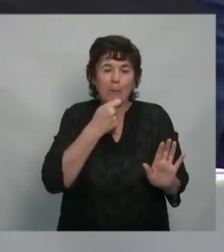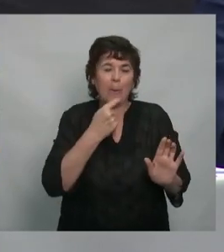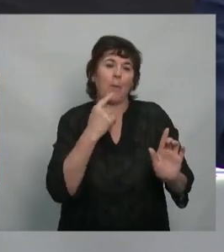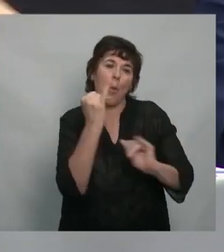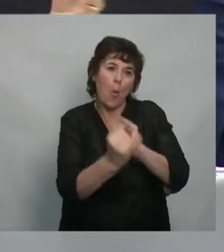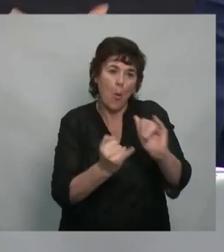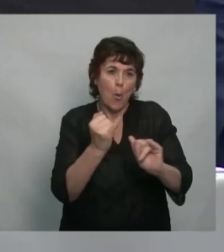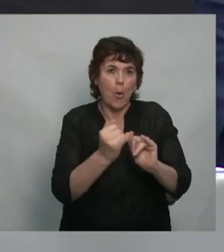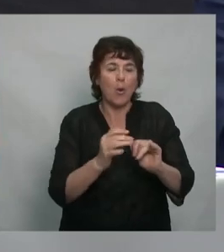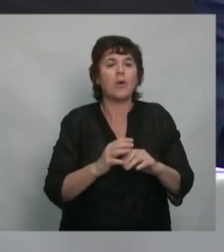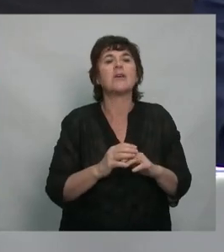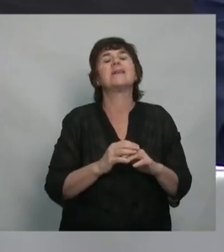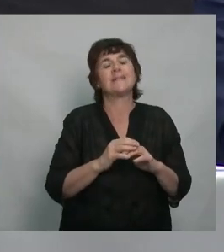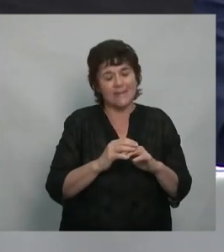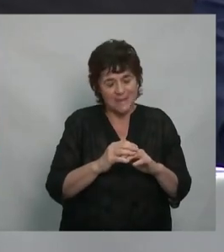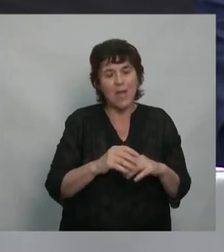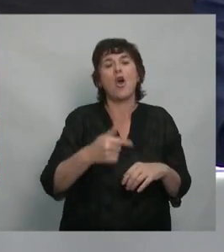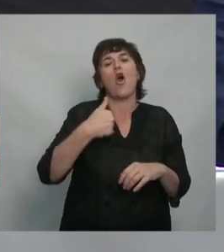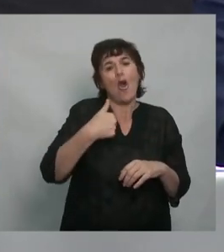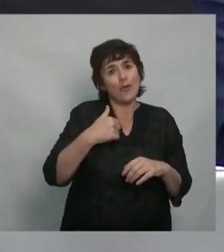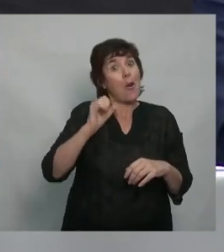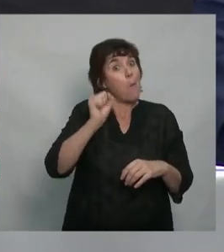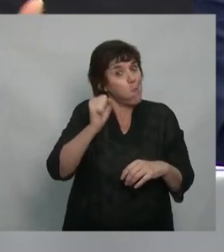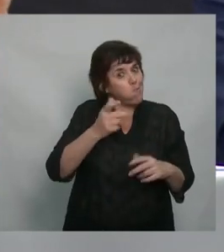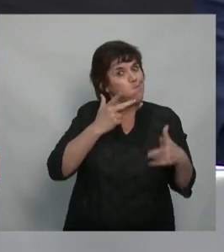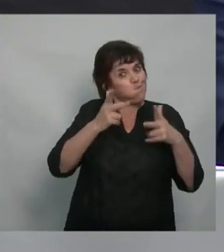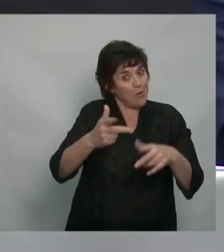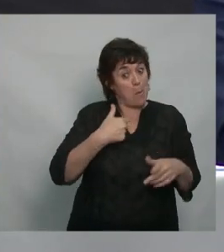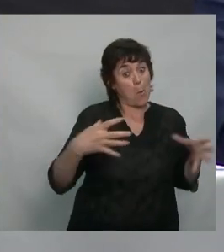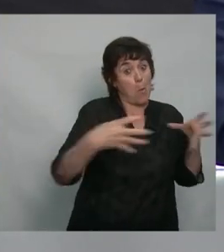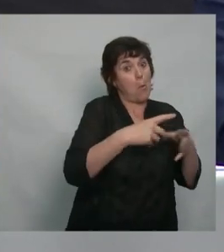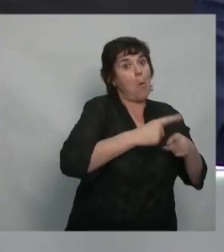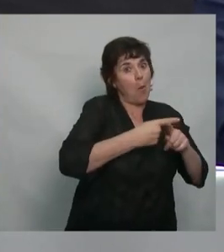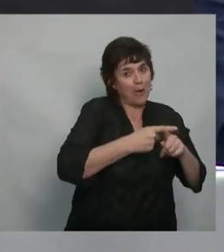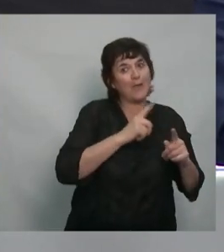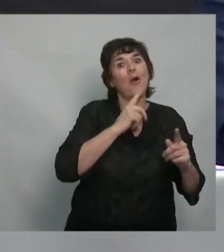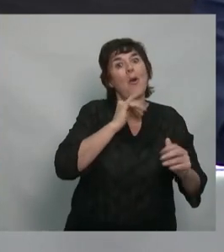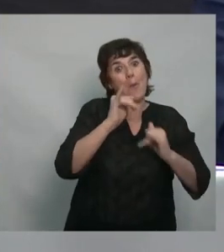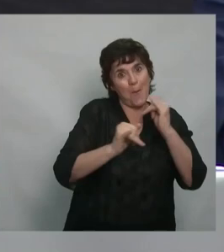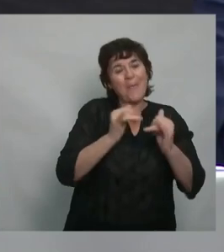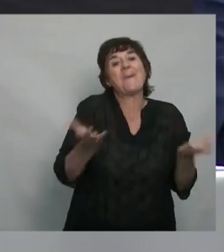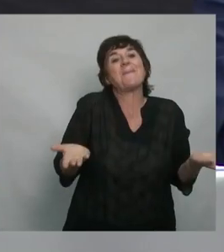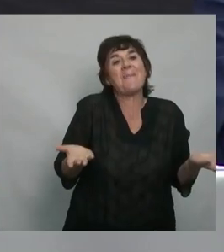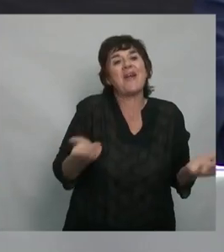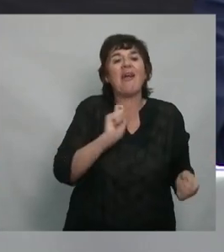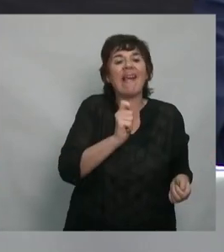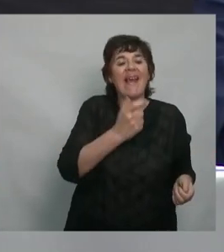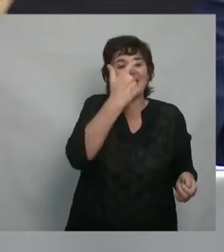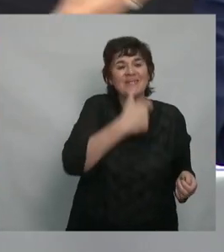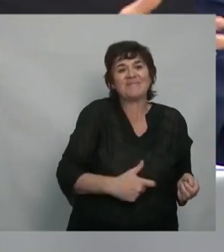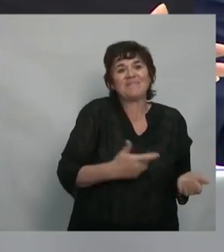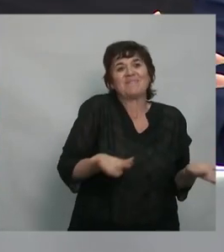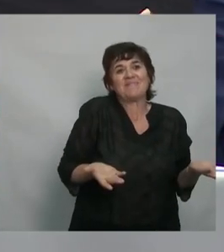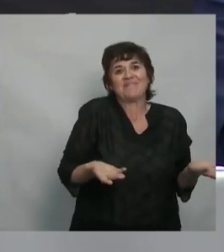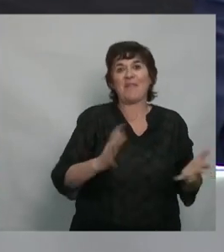que en nuestro espacio político decían que iban a pasar y que lamentablemente pasaron, pero claro, el emisor era el que